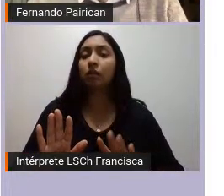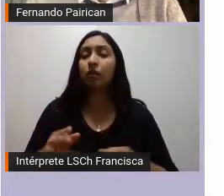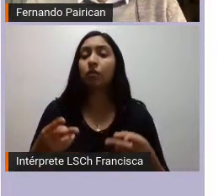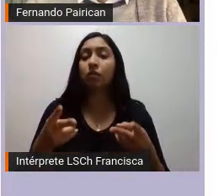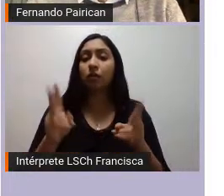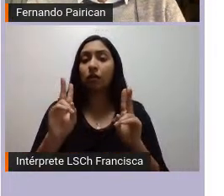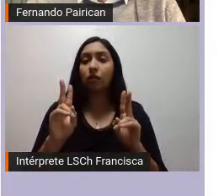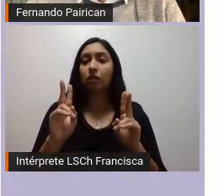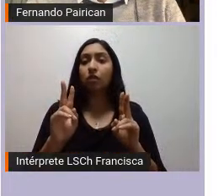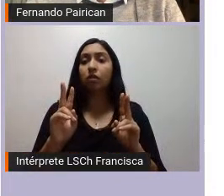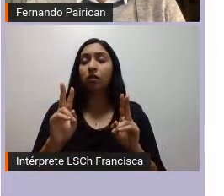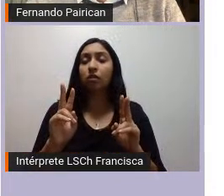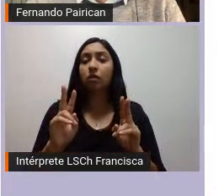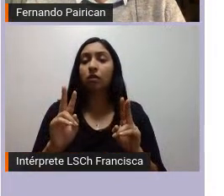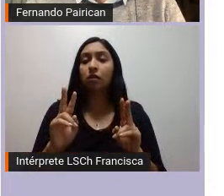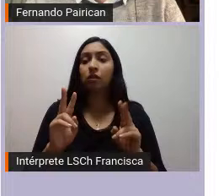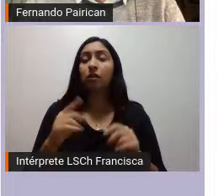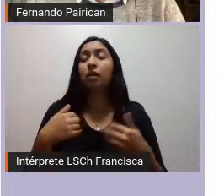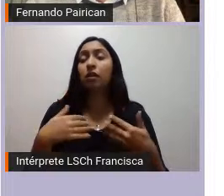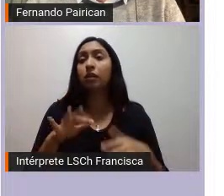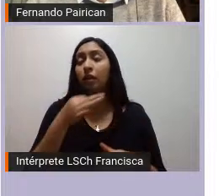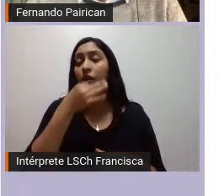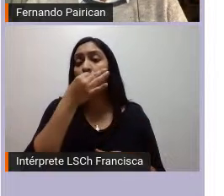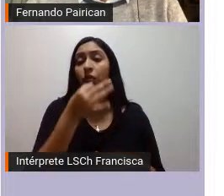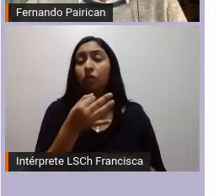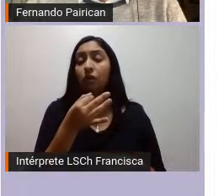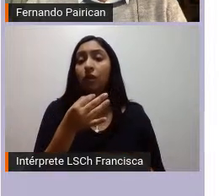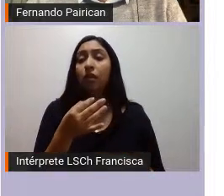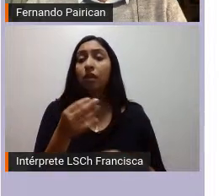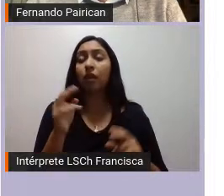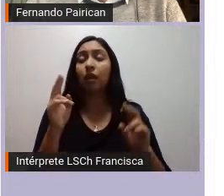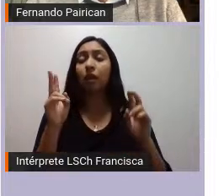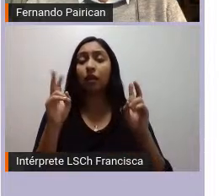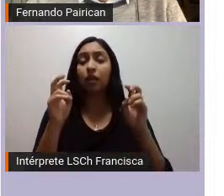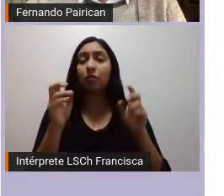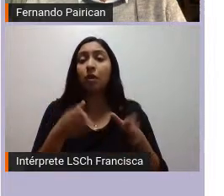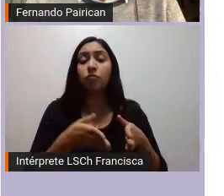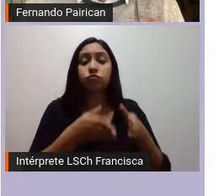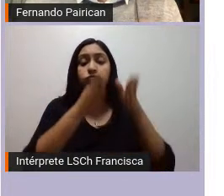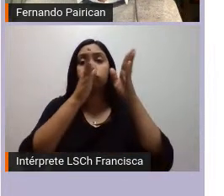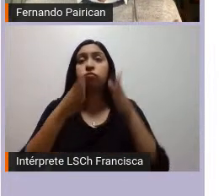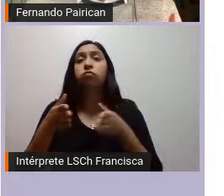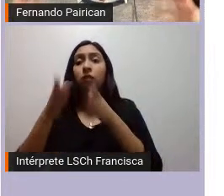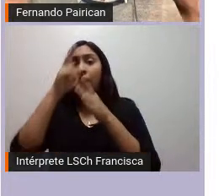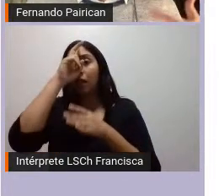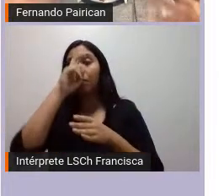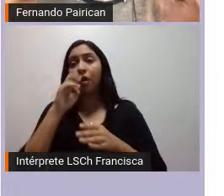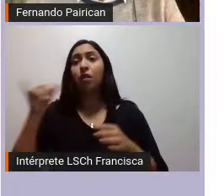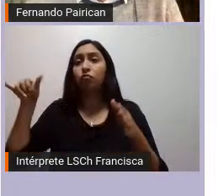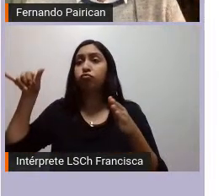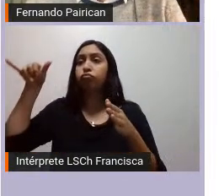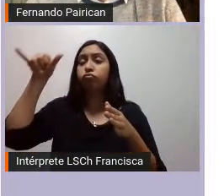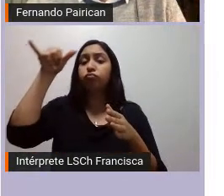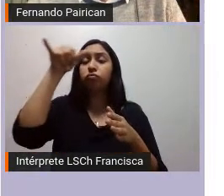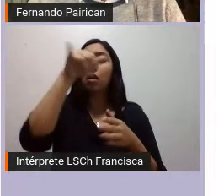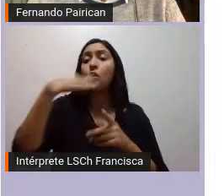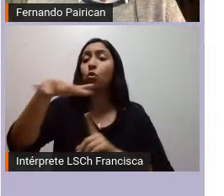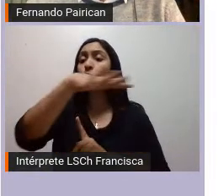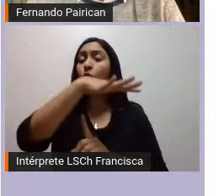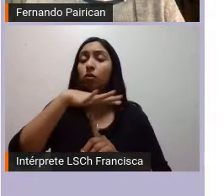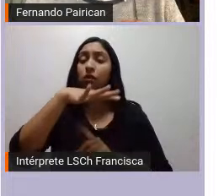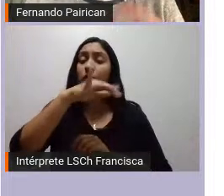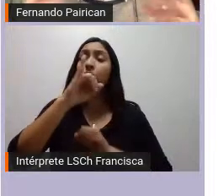ya lo dije al principio el atentado a las torres gemelas va a dar un contexto internacional que va a legitimar el discurso del